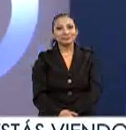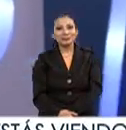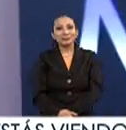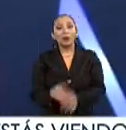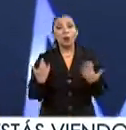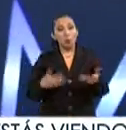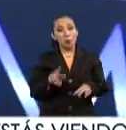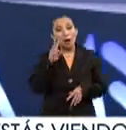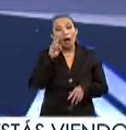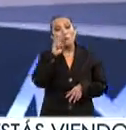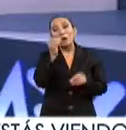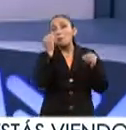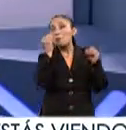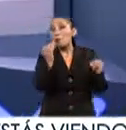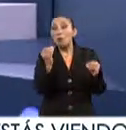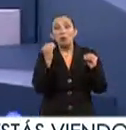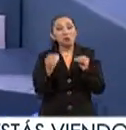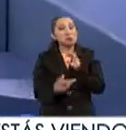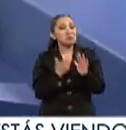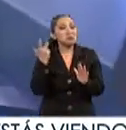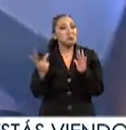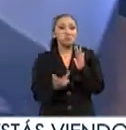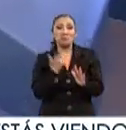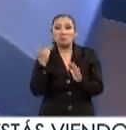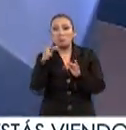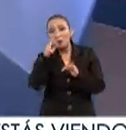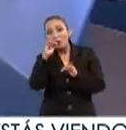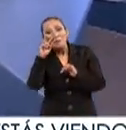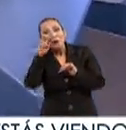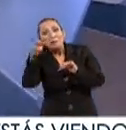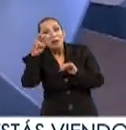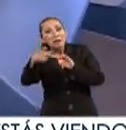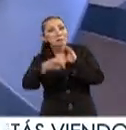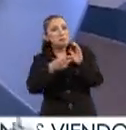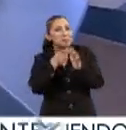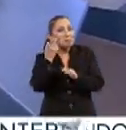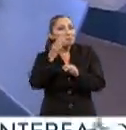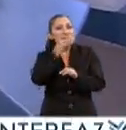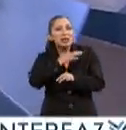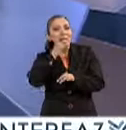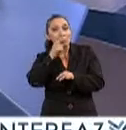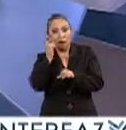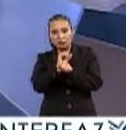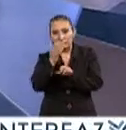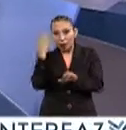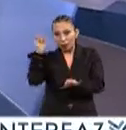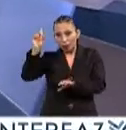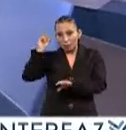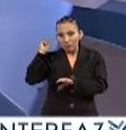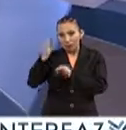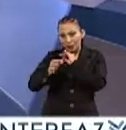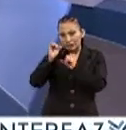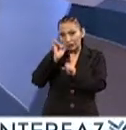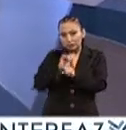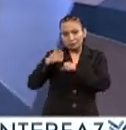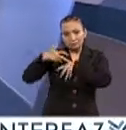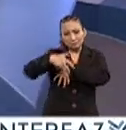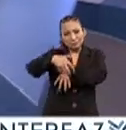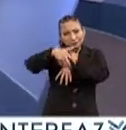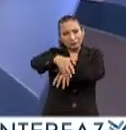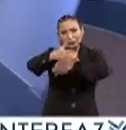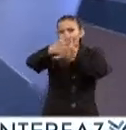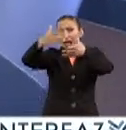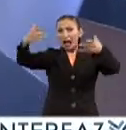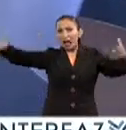pues habremos de ver muchísimas imágenes sobre esta gran fiesta la semana pasada el domingo el fin de semana hubo un desfile